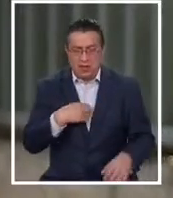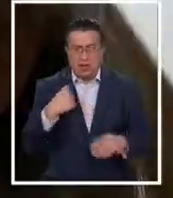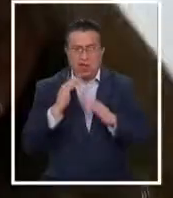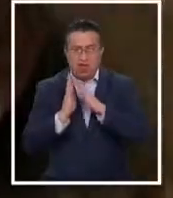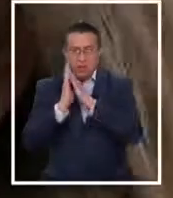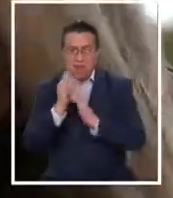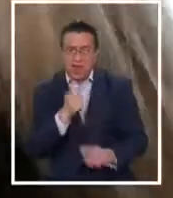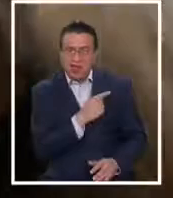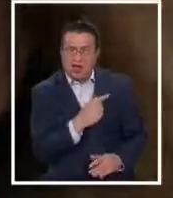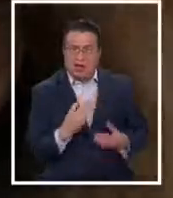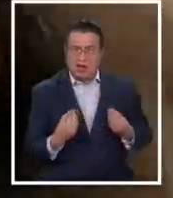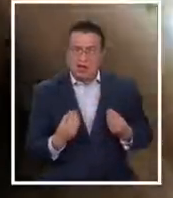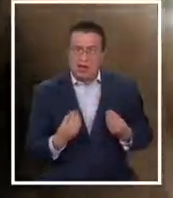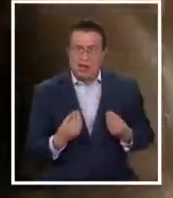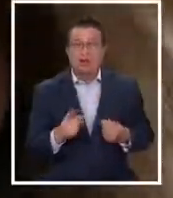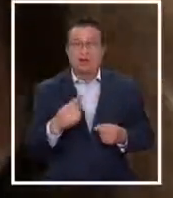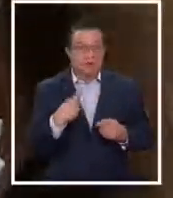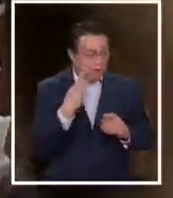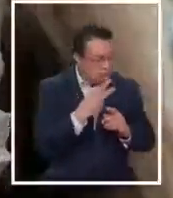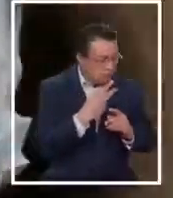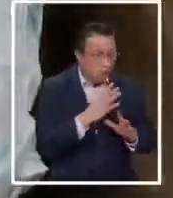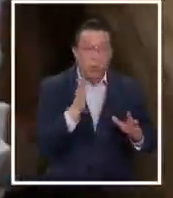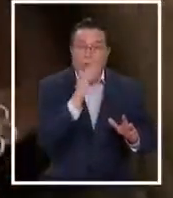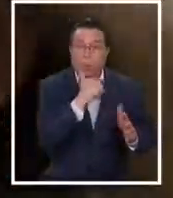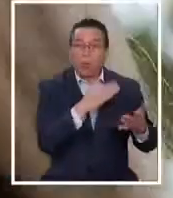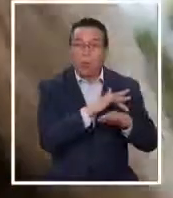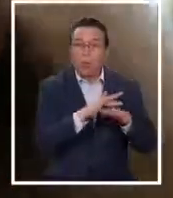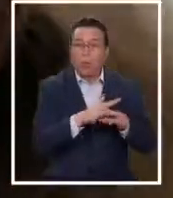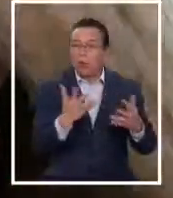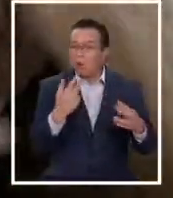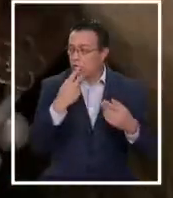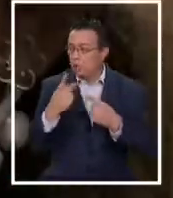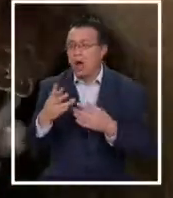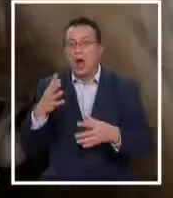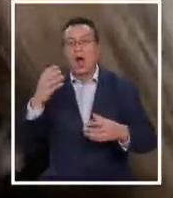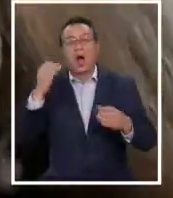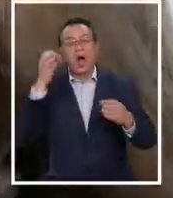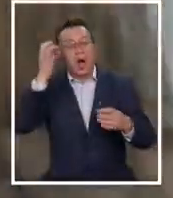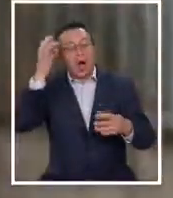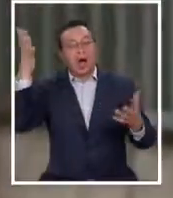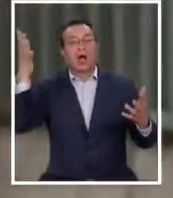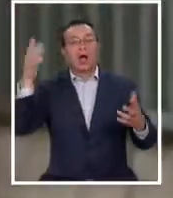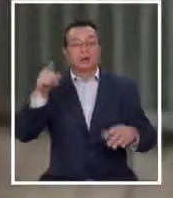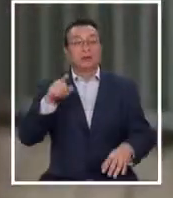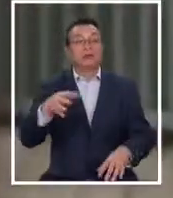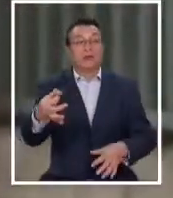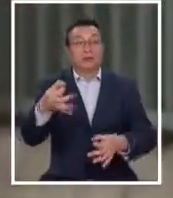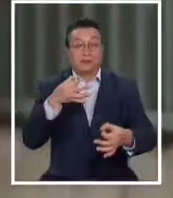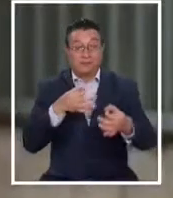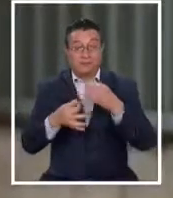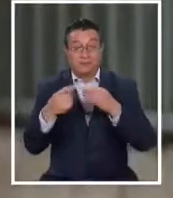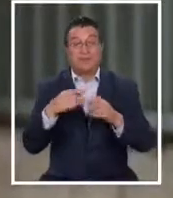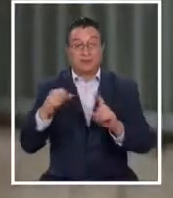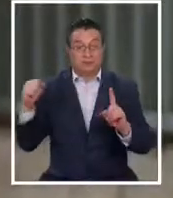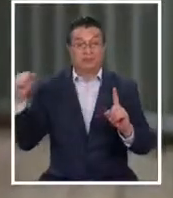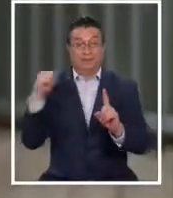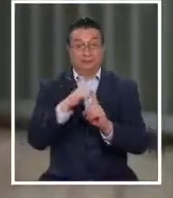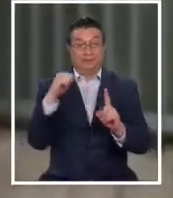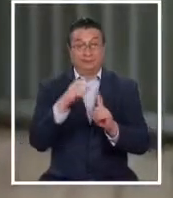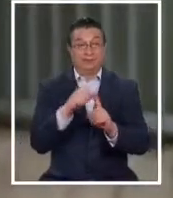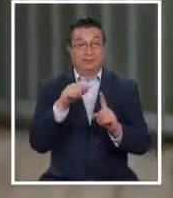durmiendo. Fue verlo a su pieza y no estaba. Recién ahí entendió lo que había pasado. Me dijeron que hubo una agresión,